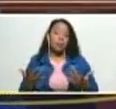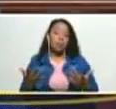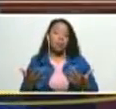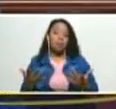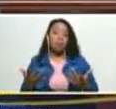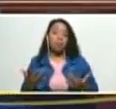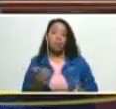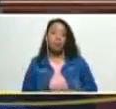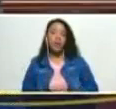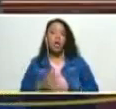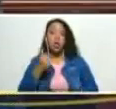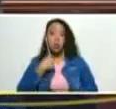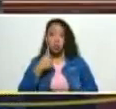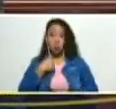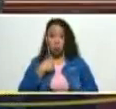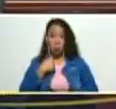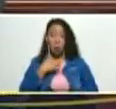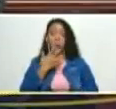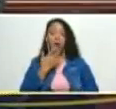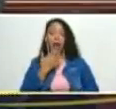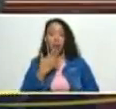si yo me atreviera